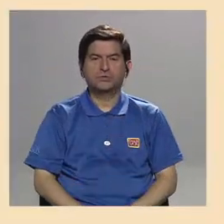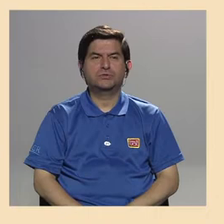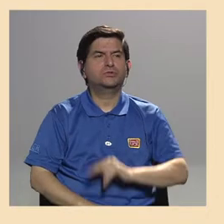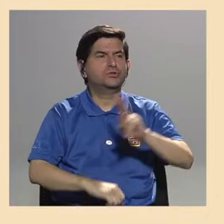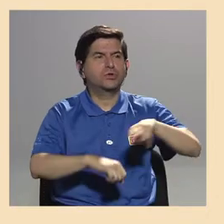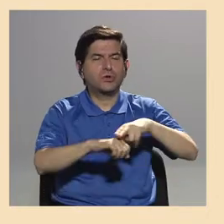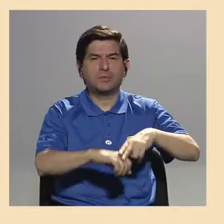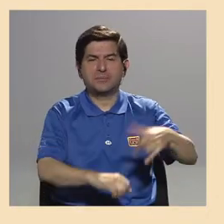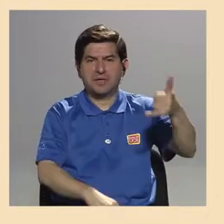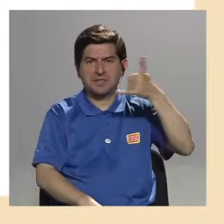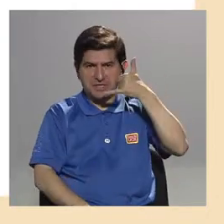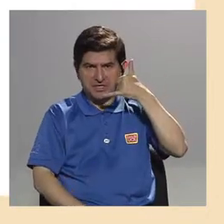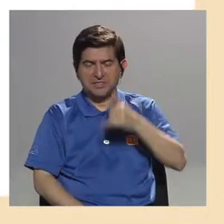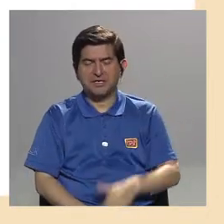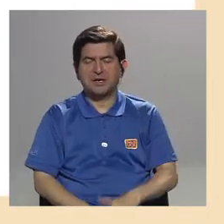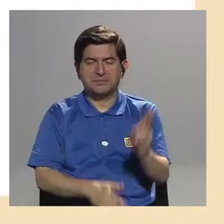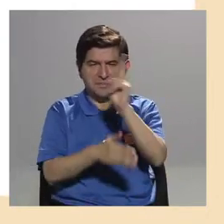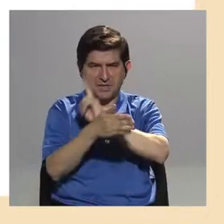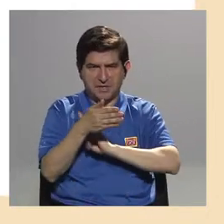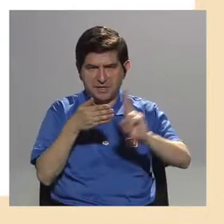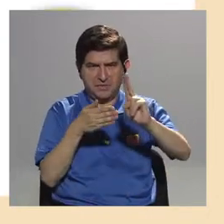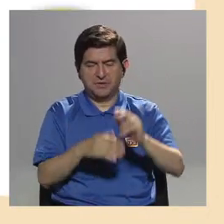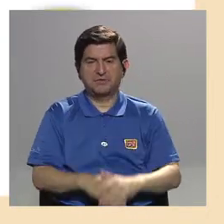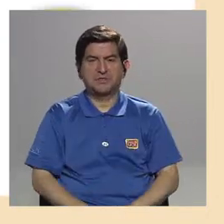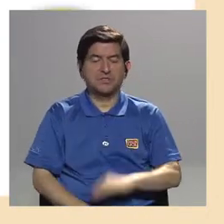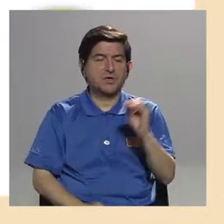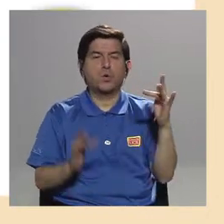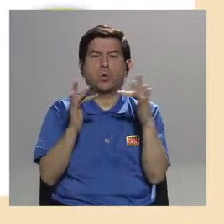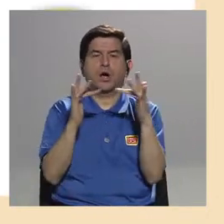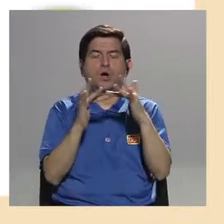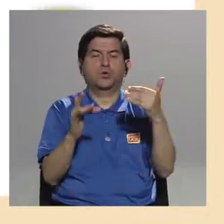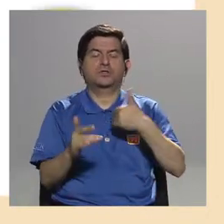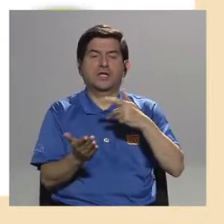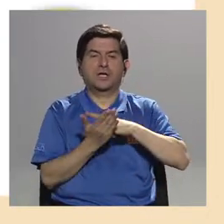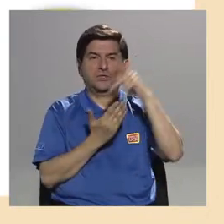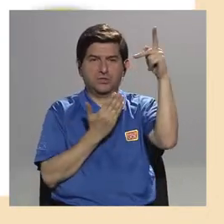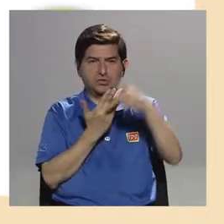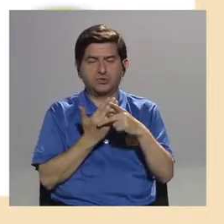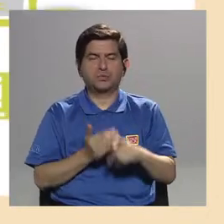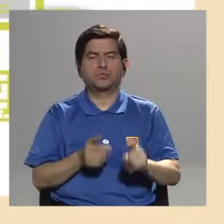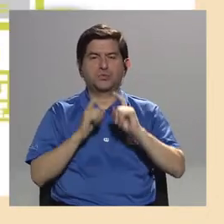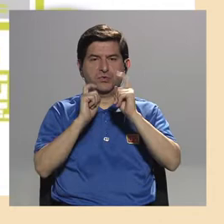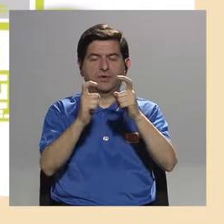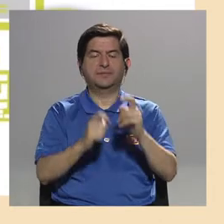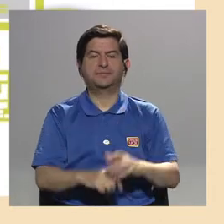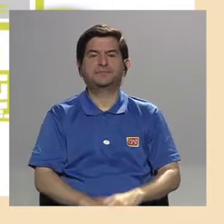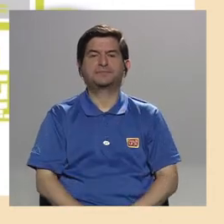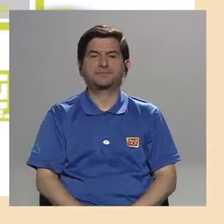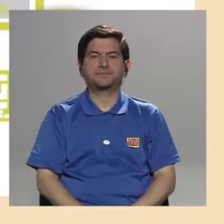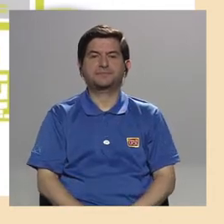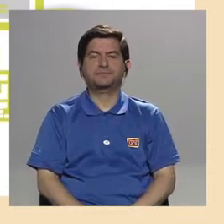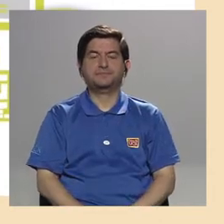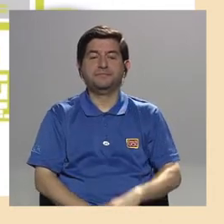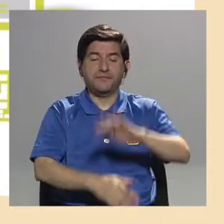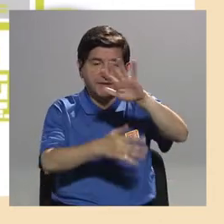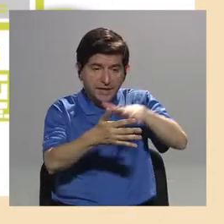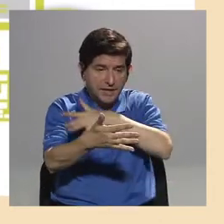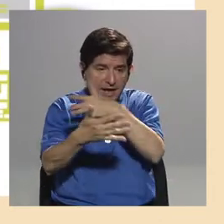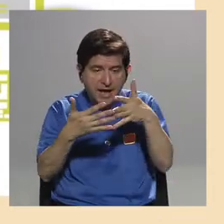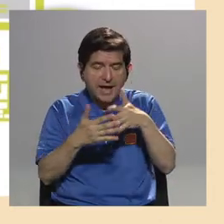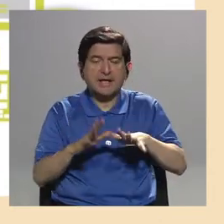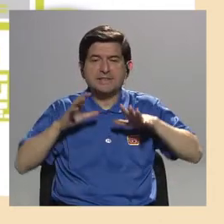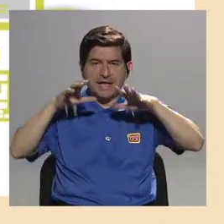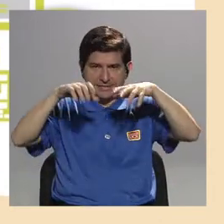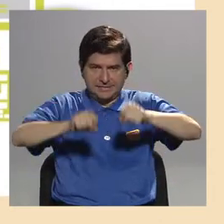Normalmente nos llama al número de la universidad, ¿verdad? O a los contactos que tiene el programa de donación y entonces agendan una